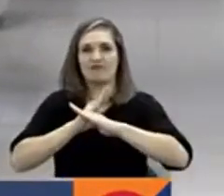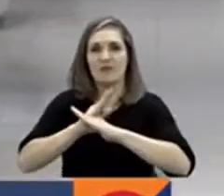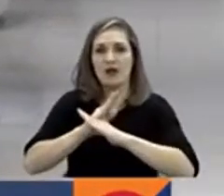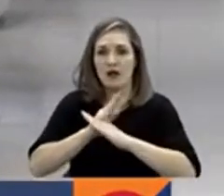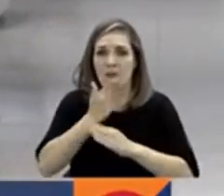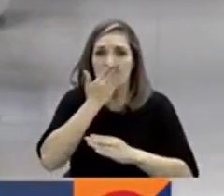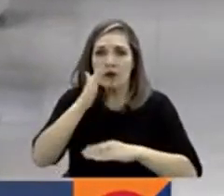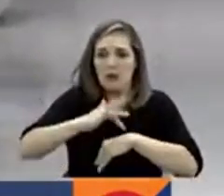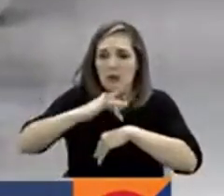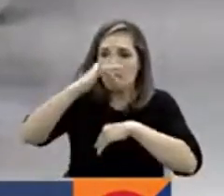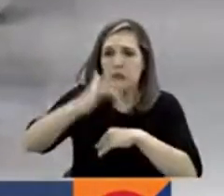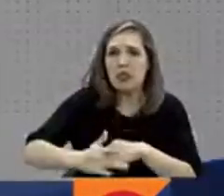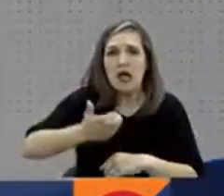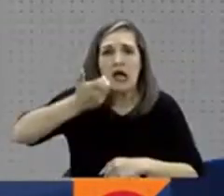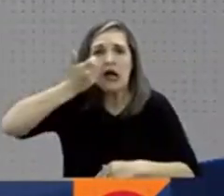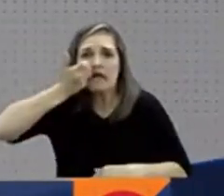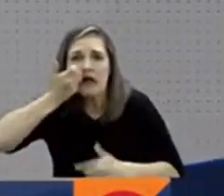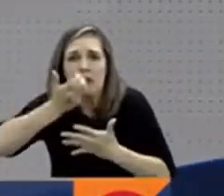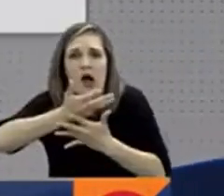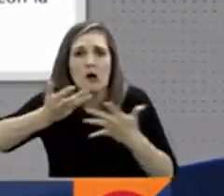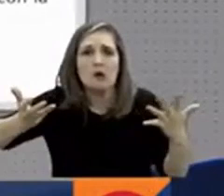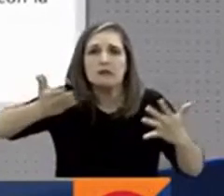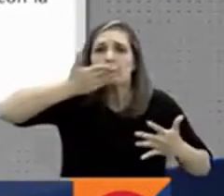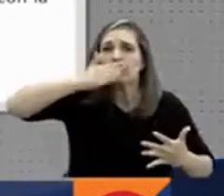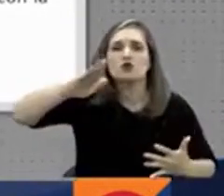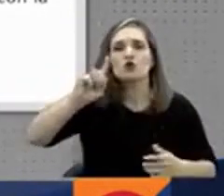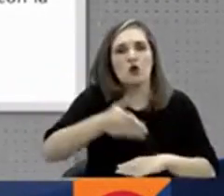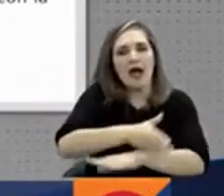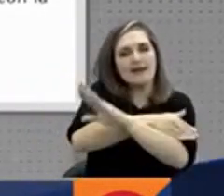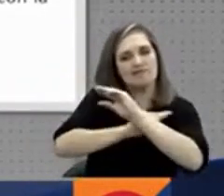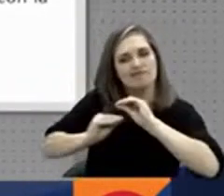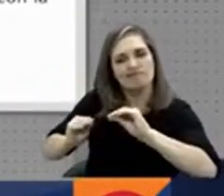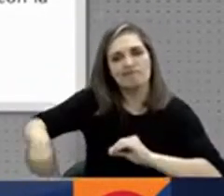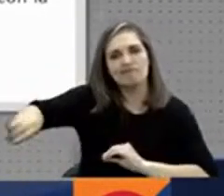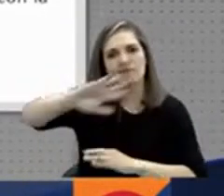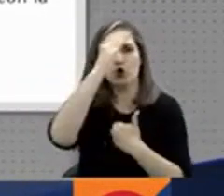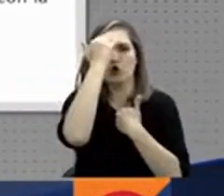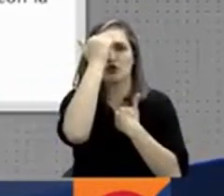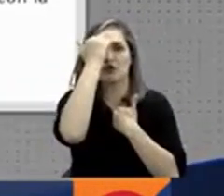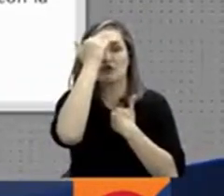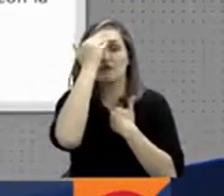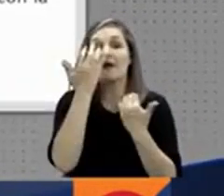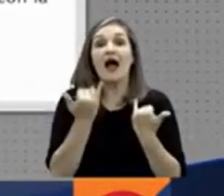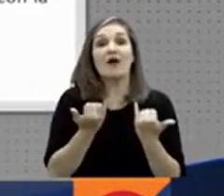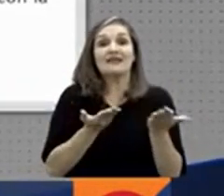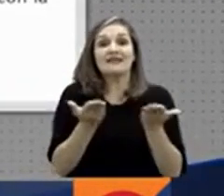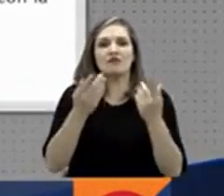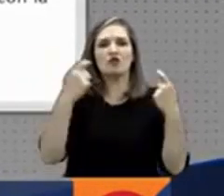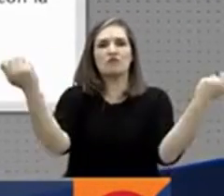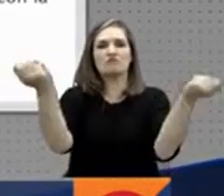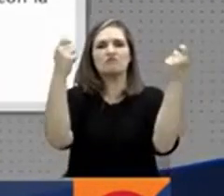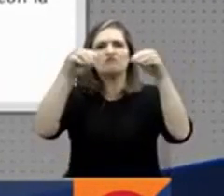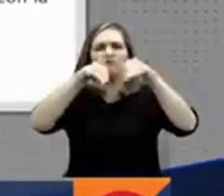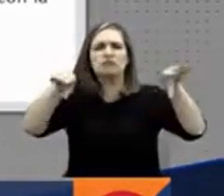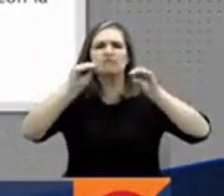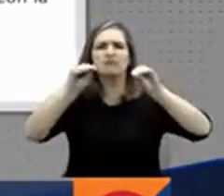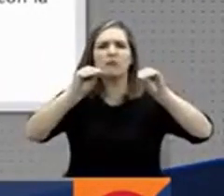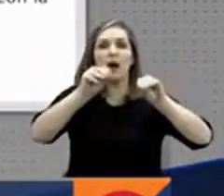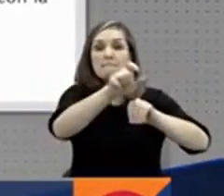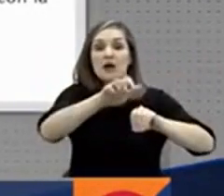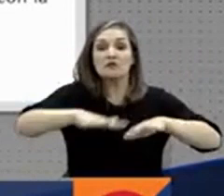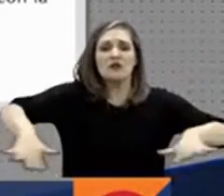actuar ante enfermedades crónicas. Los servicios en materia de promoción de la salud, prevención de la enfermedad,